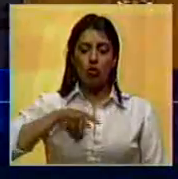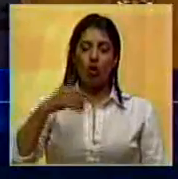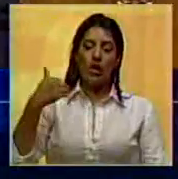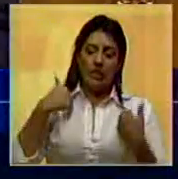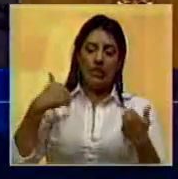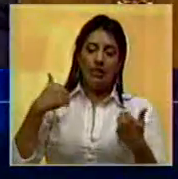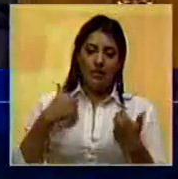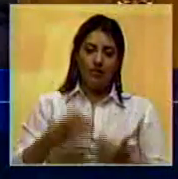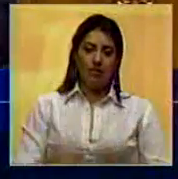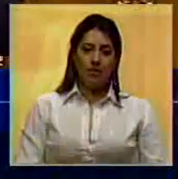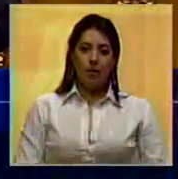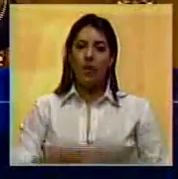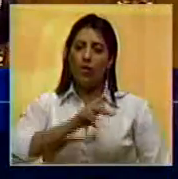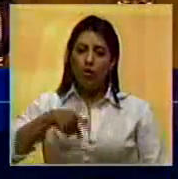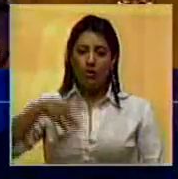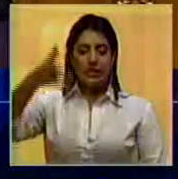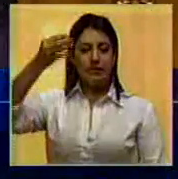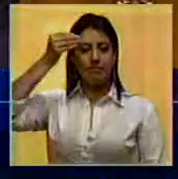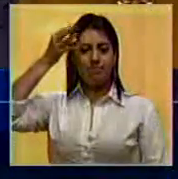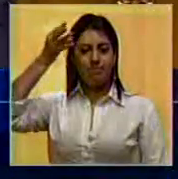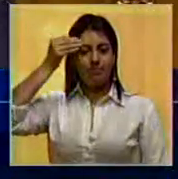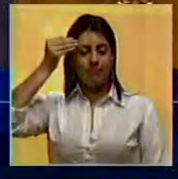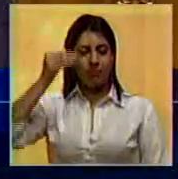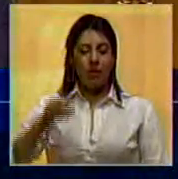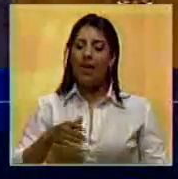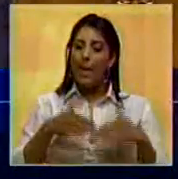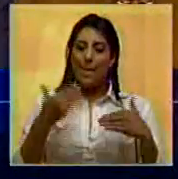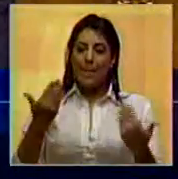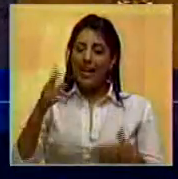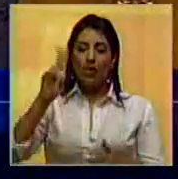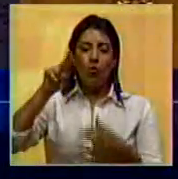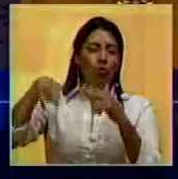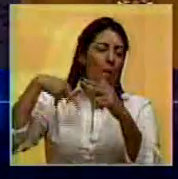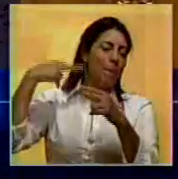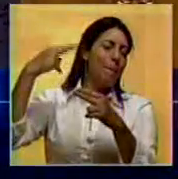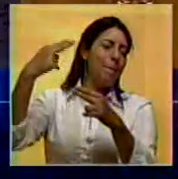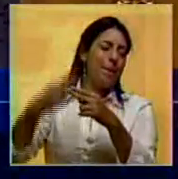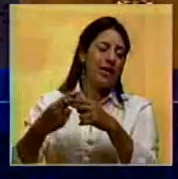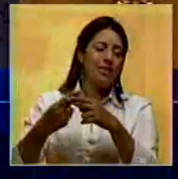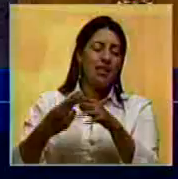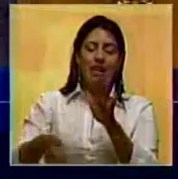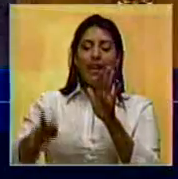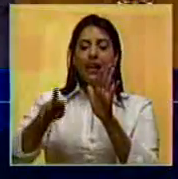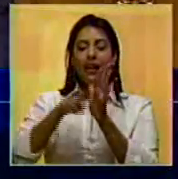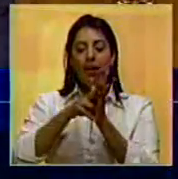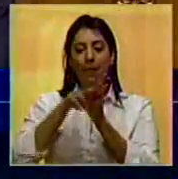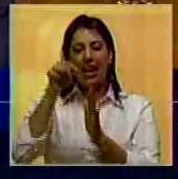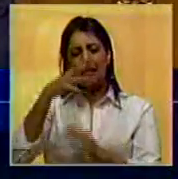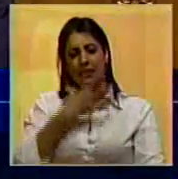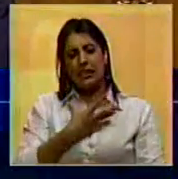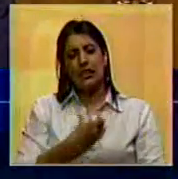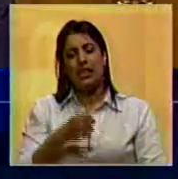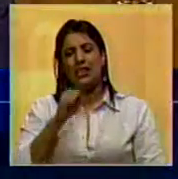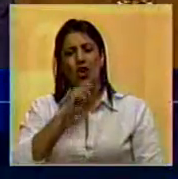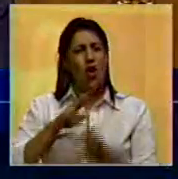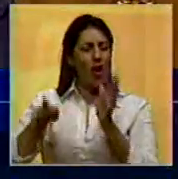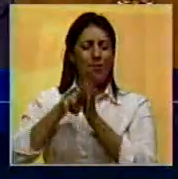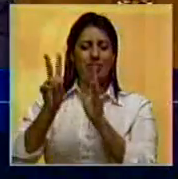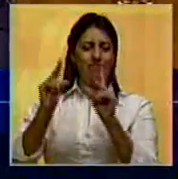sacrificio nuestro aprendizaje para que nunca más repitamos esta triste historia